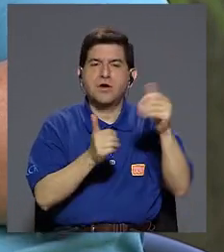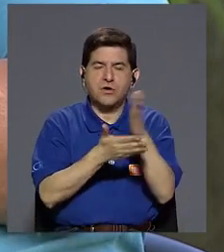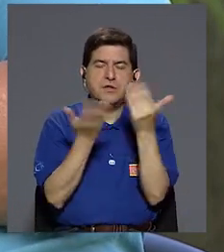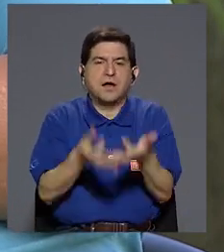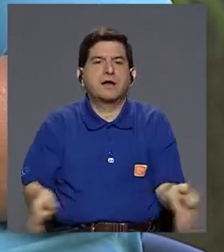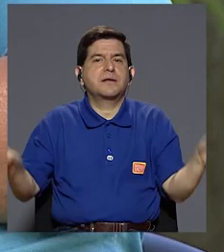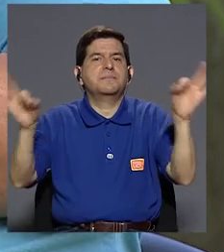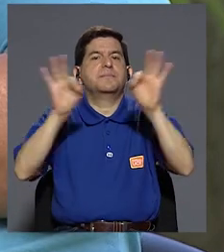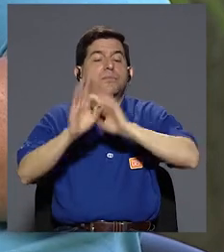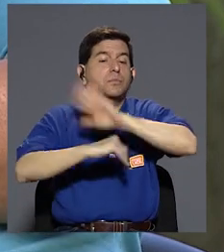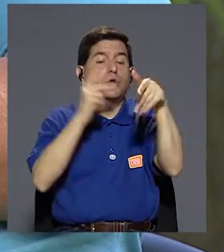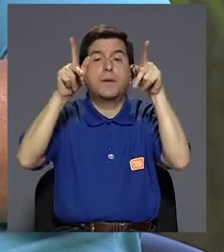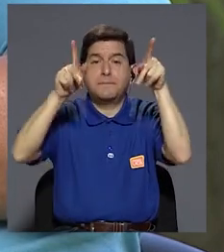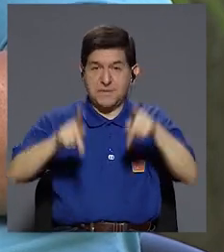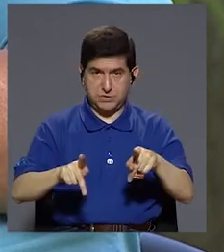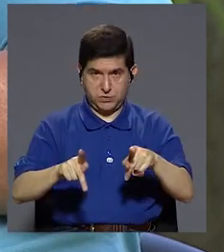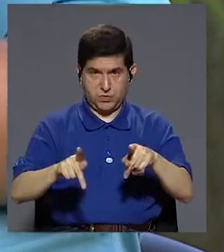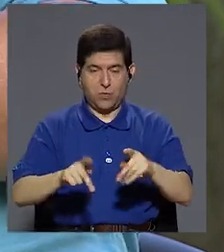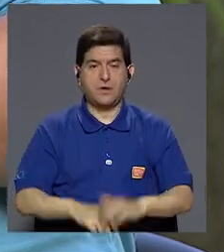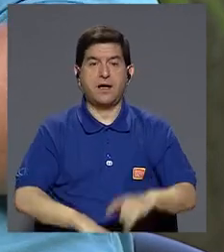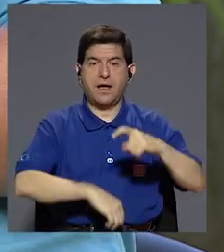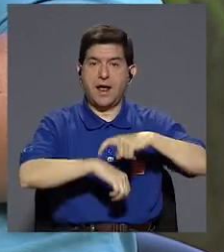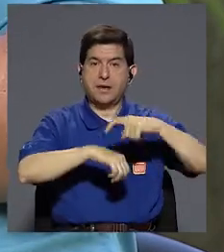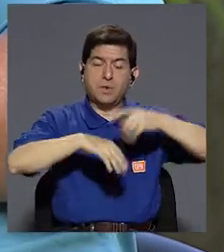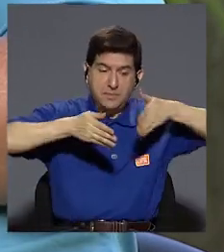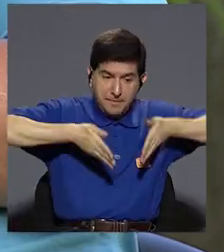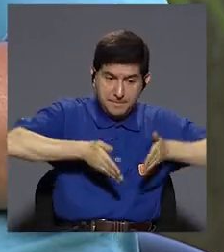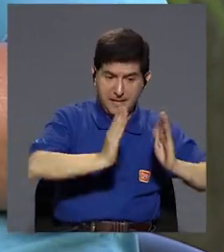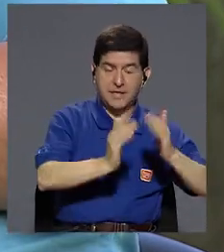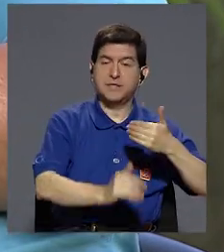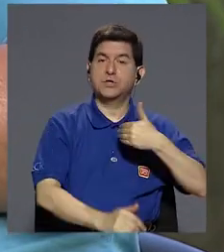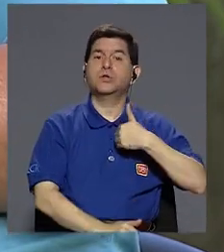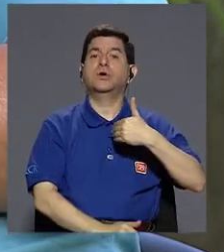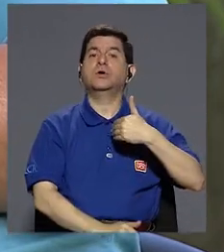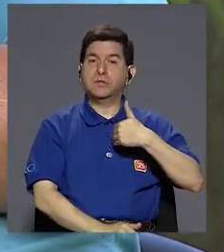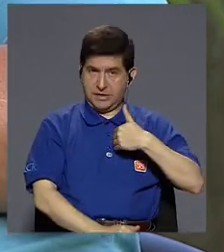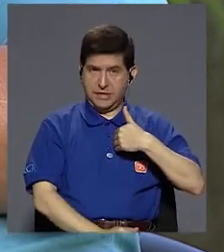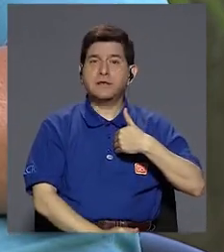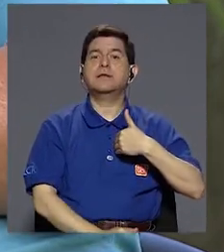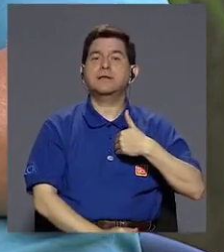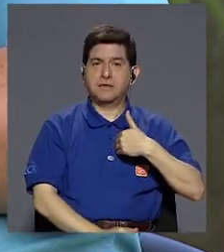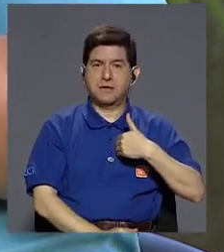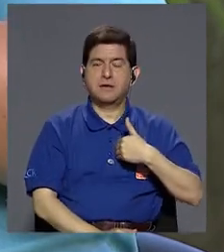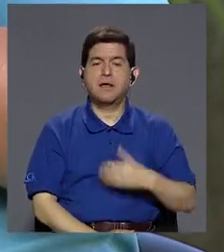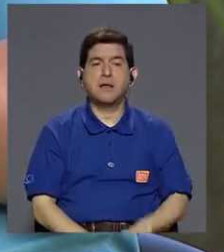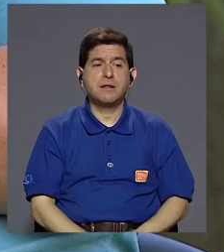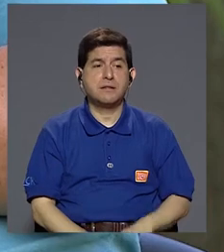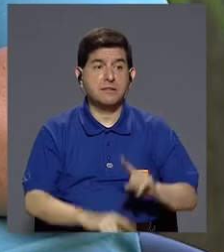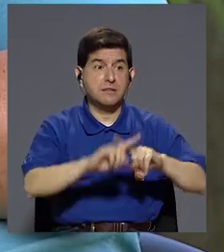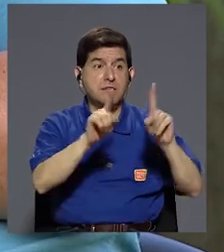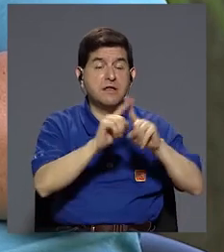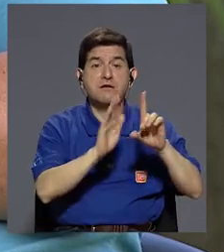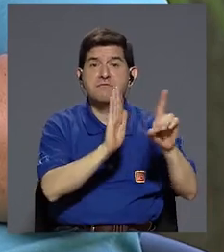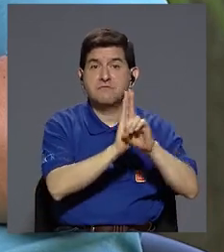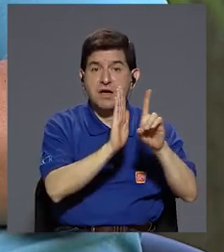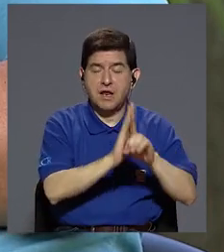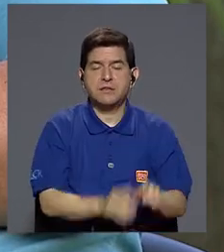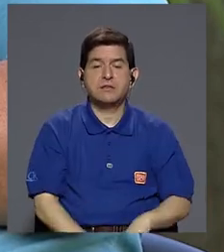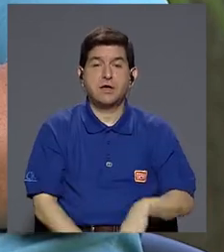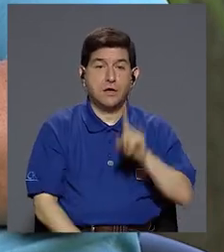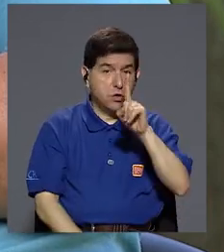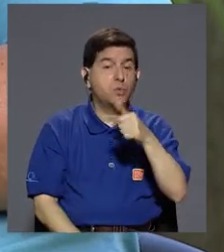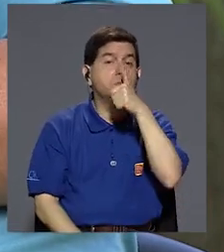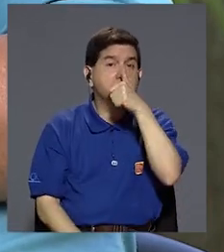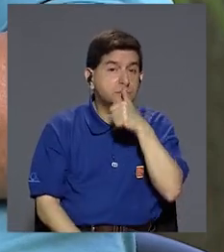fundamental, que todas las personas, al momento en que nacemos, tenemos entre un montón de derechos, el derecho a la